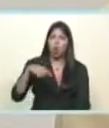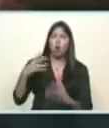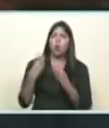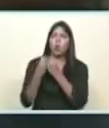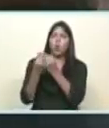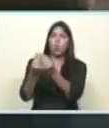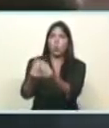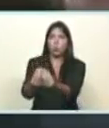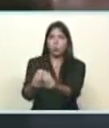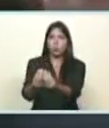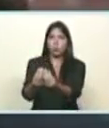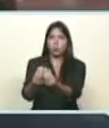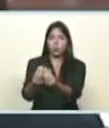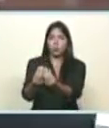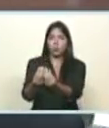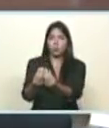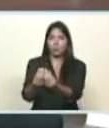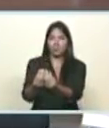mujer.